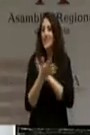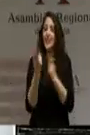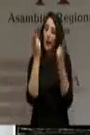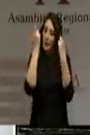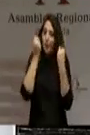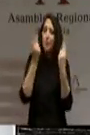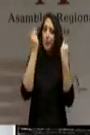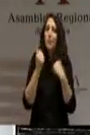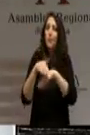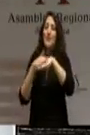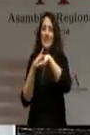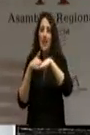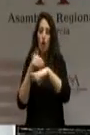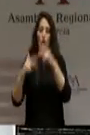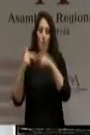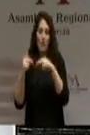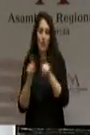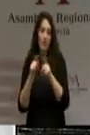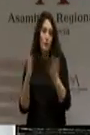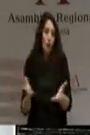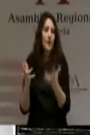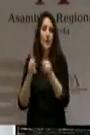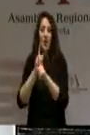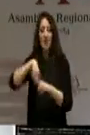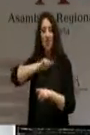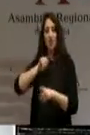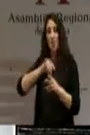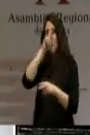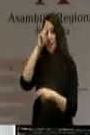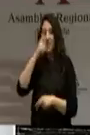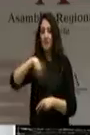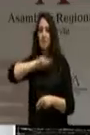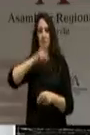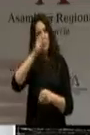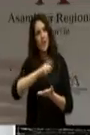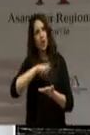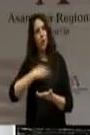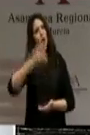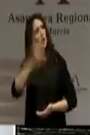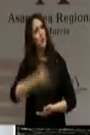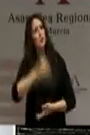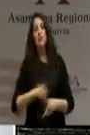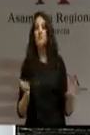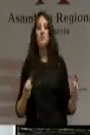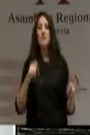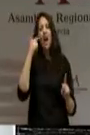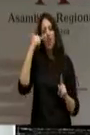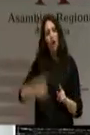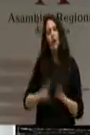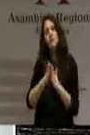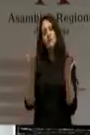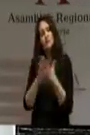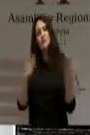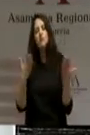política del Ministerio de Fomento. Pintamos poco en Madrid. Yo hoy me he entretenido en mirar los periódicos nacionales a ver qué espacio nos habían dedicado.